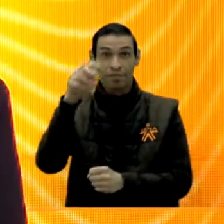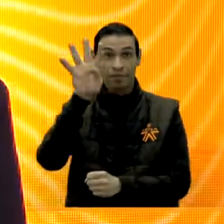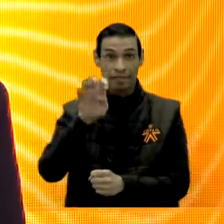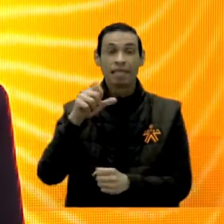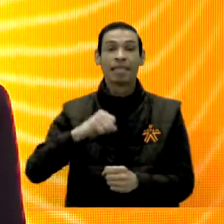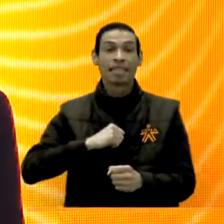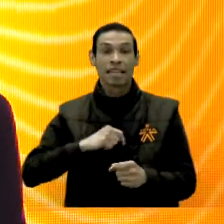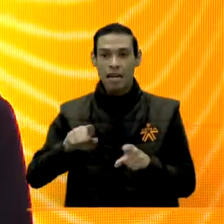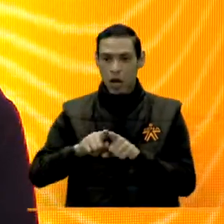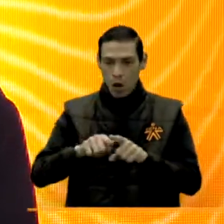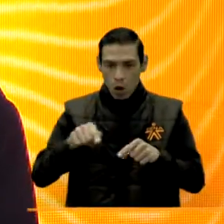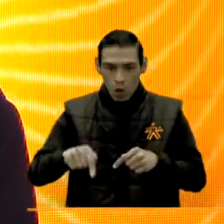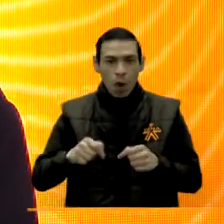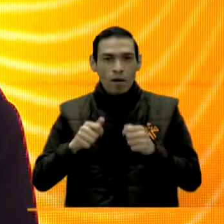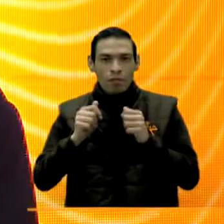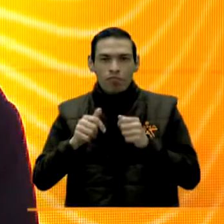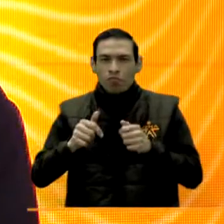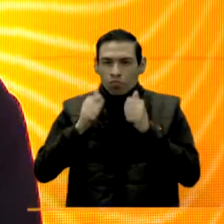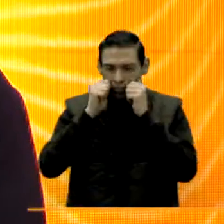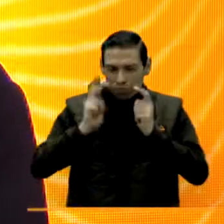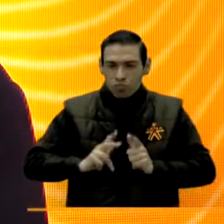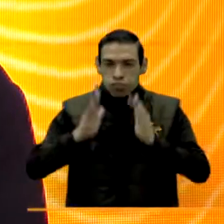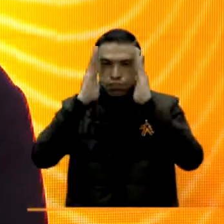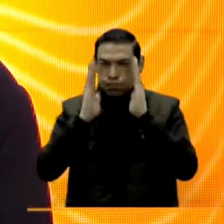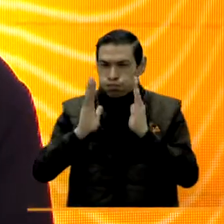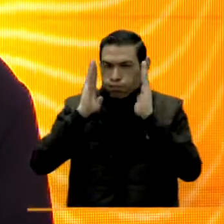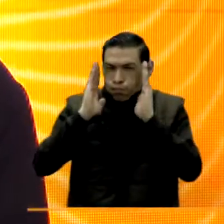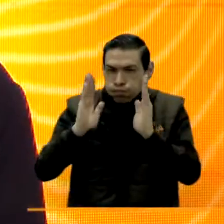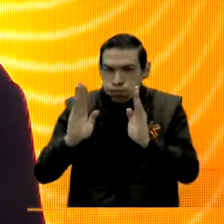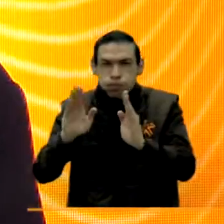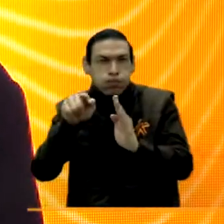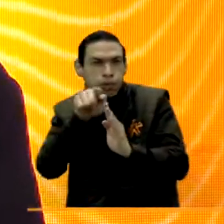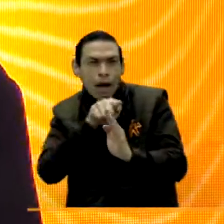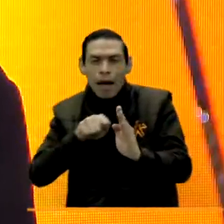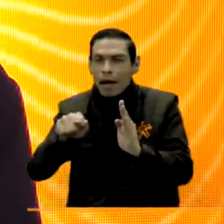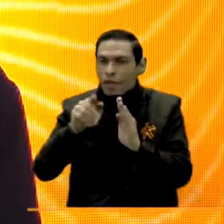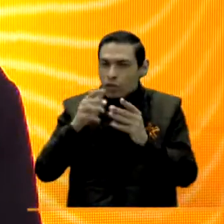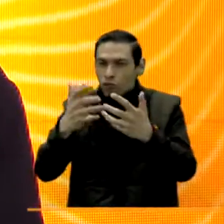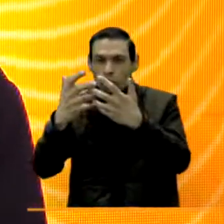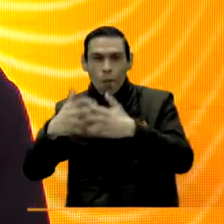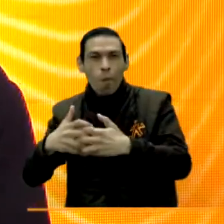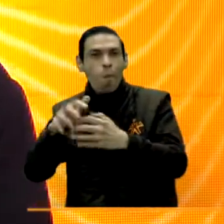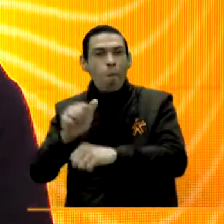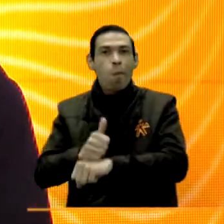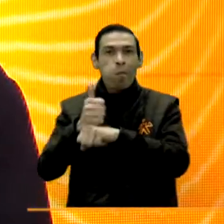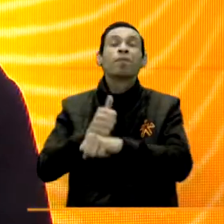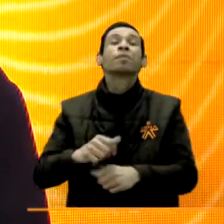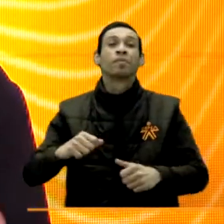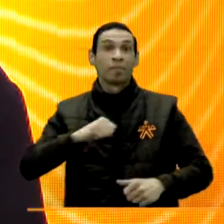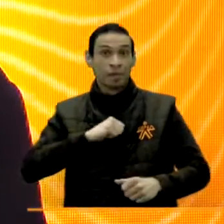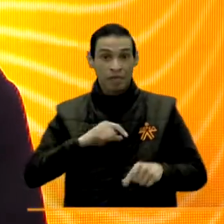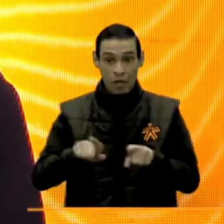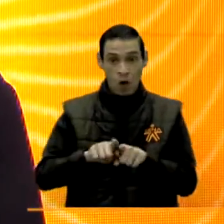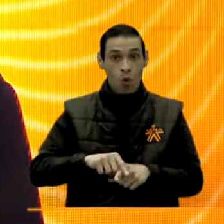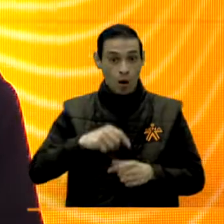una unidad de atención integral al empresario y tenemos unos key accounts que básicamente están encargados de